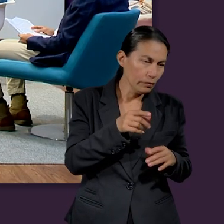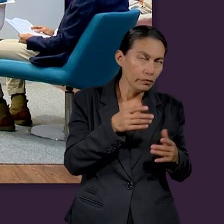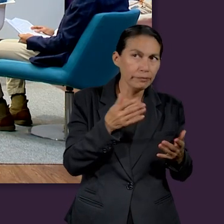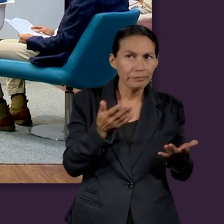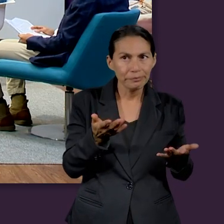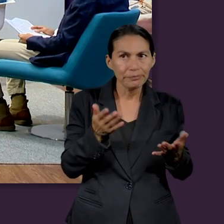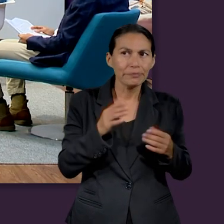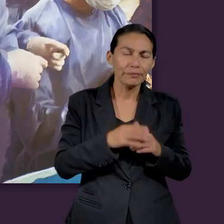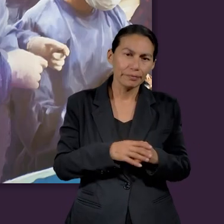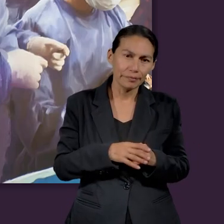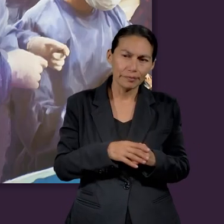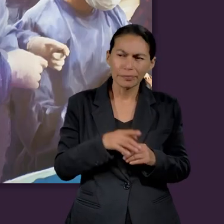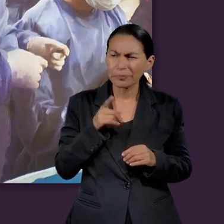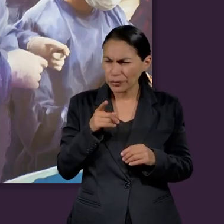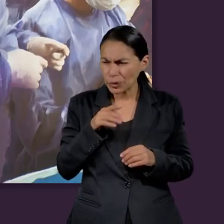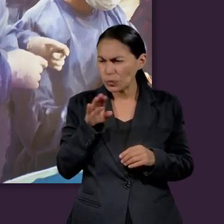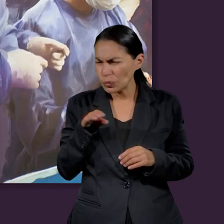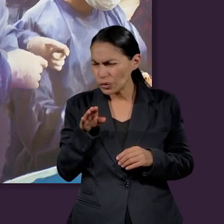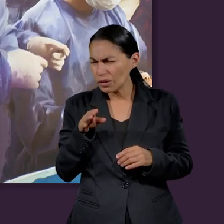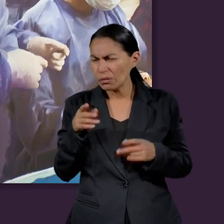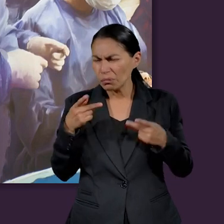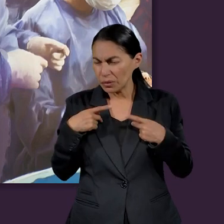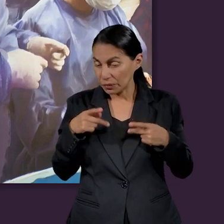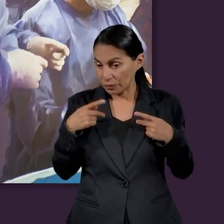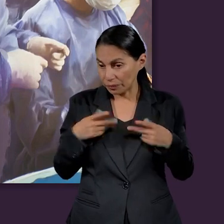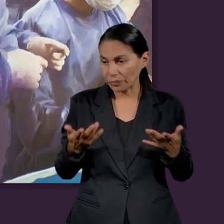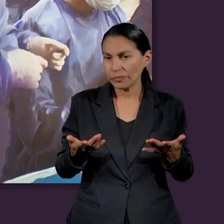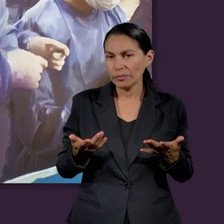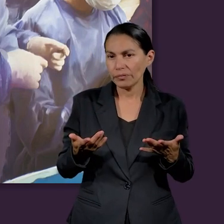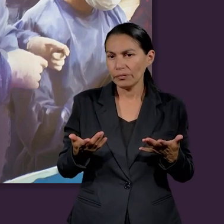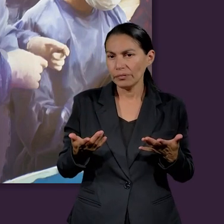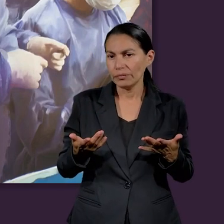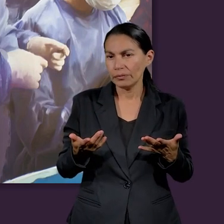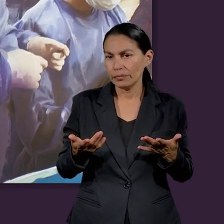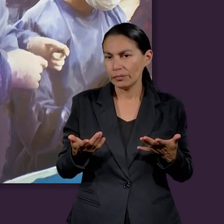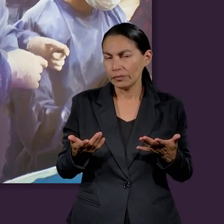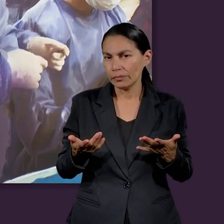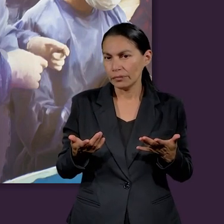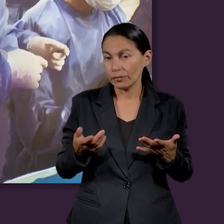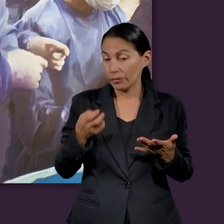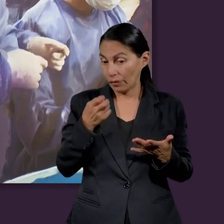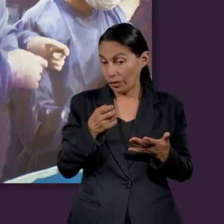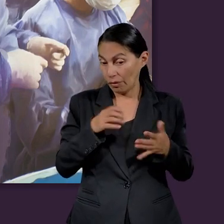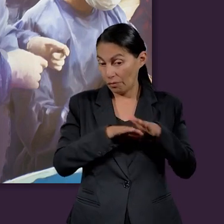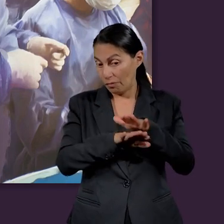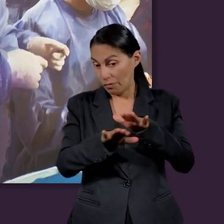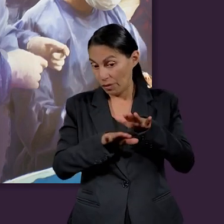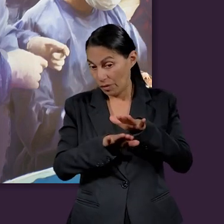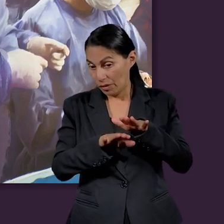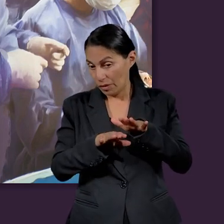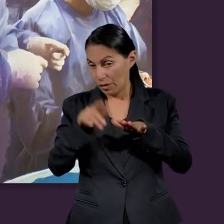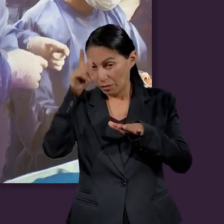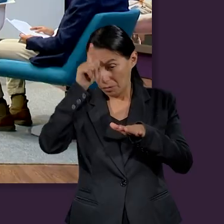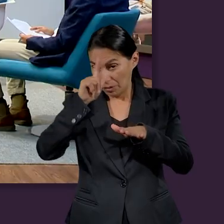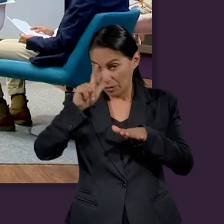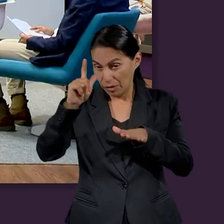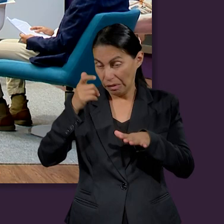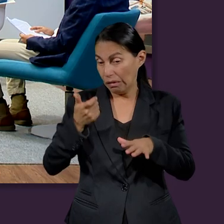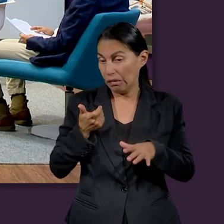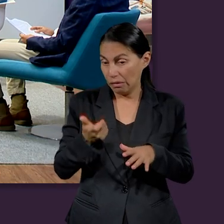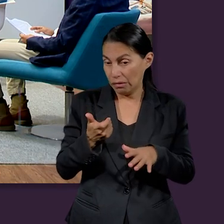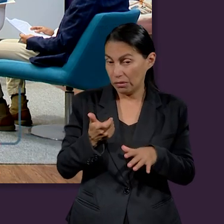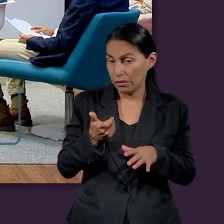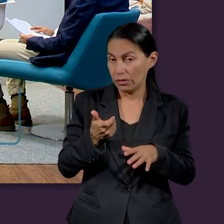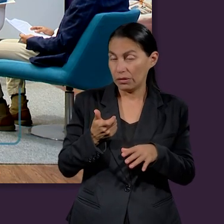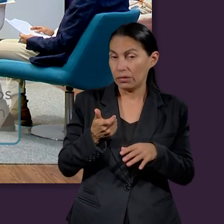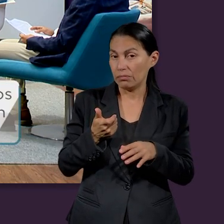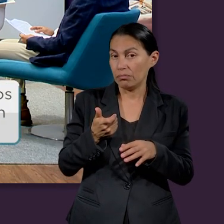Luz? Pues es que es, si tú estás buscando a una persona que esté con estas